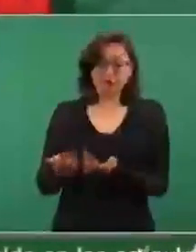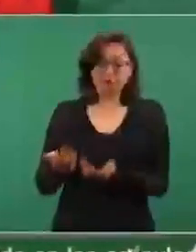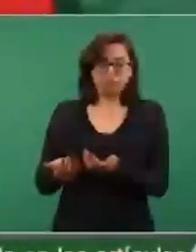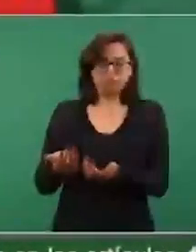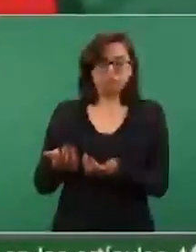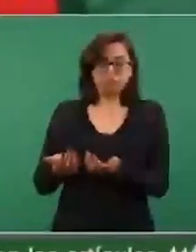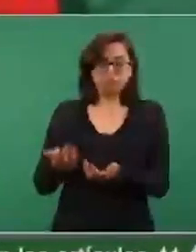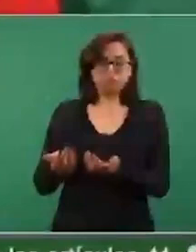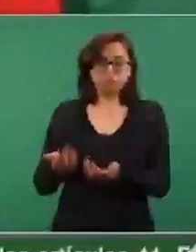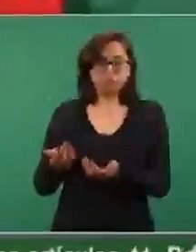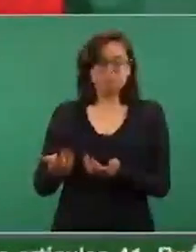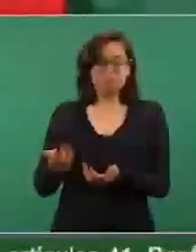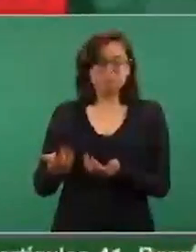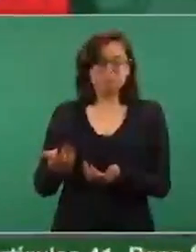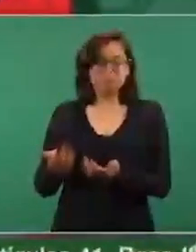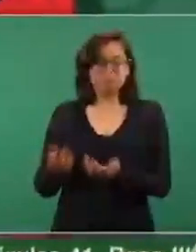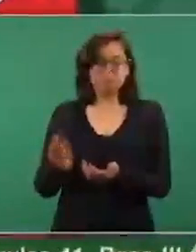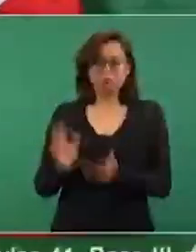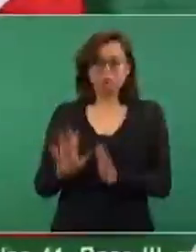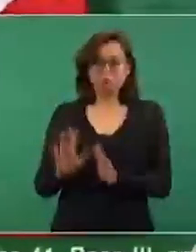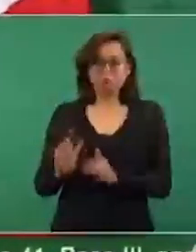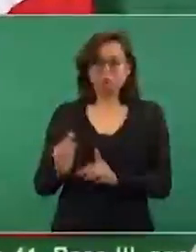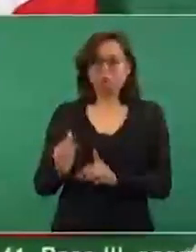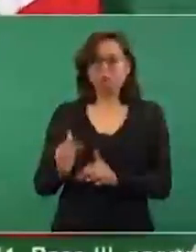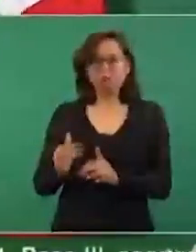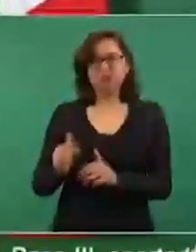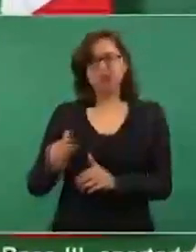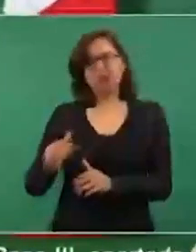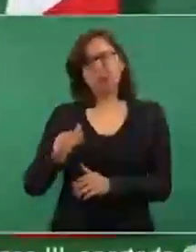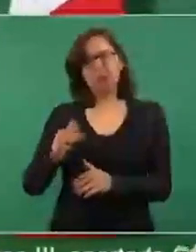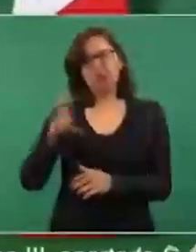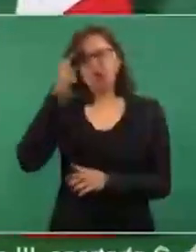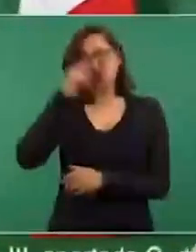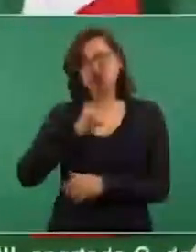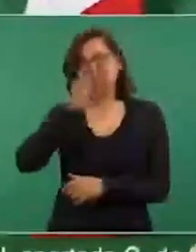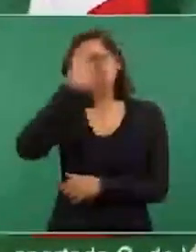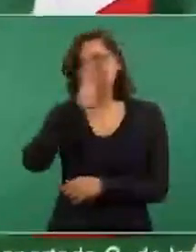se normalizaron las cosas hasta las 12 de la noche.